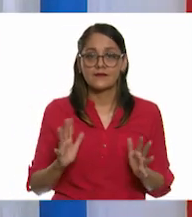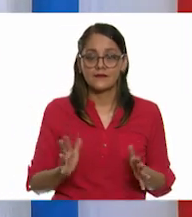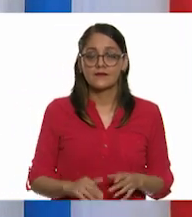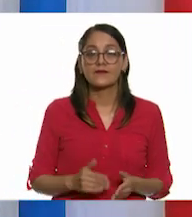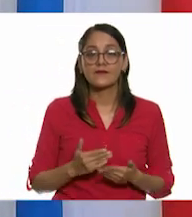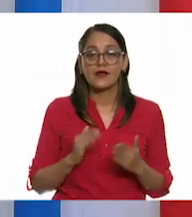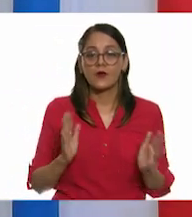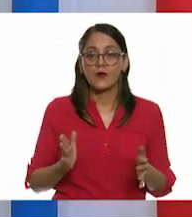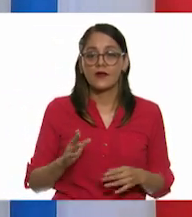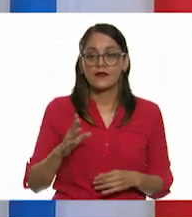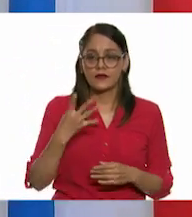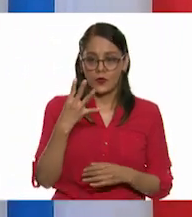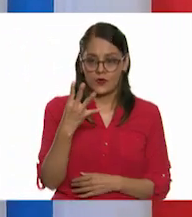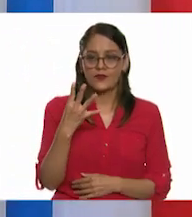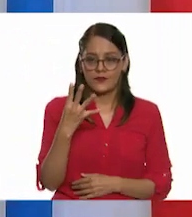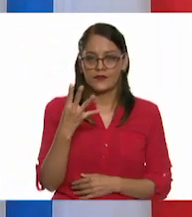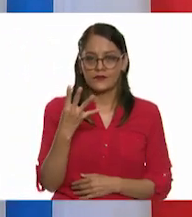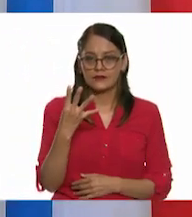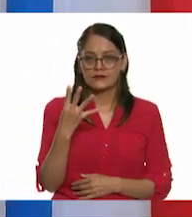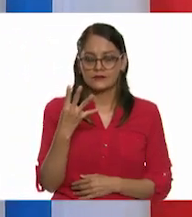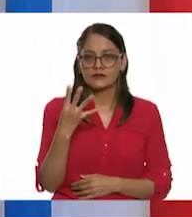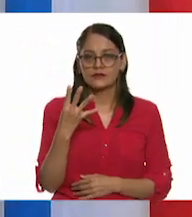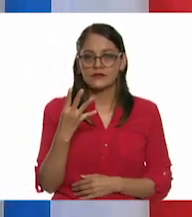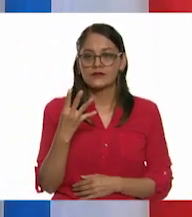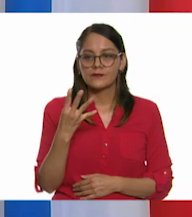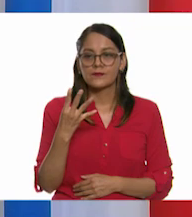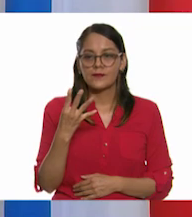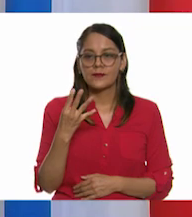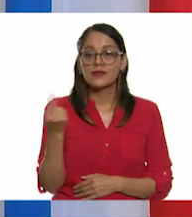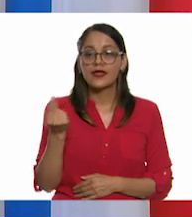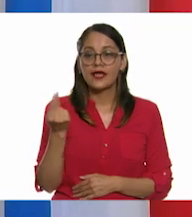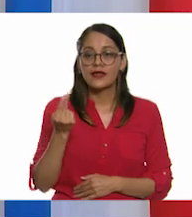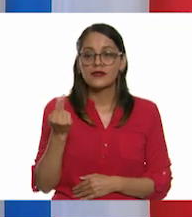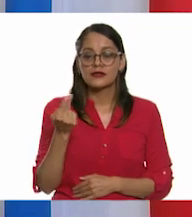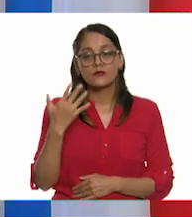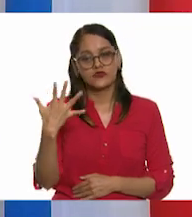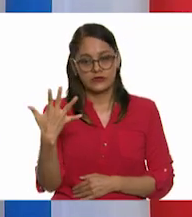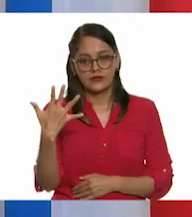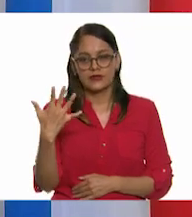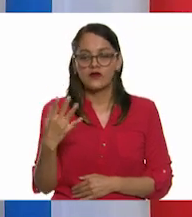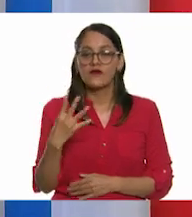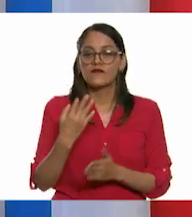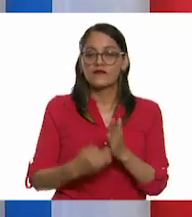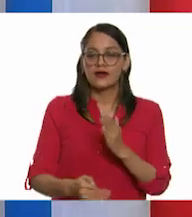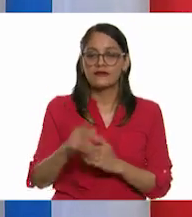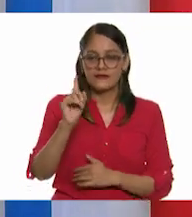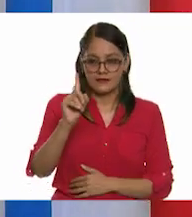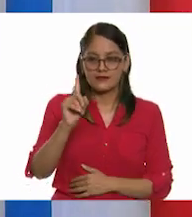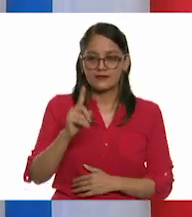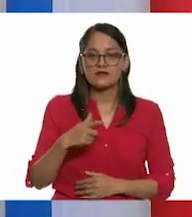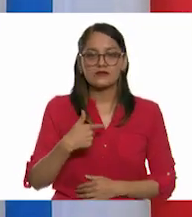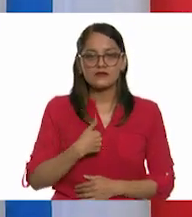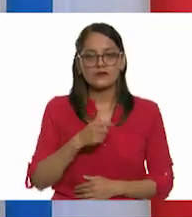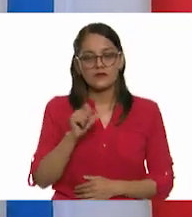cuatro segmentos y tenemos o necesitamos cinco. Por lo cual, voy a terminar y voy a poner acá un